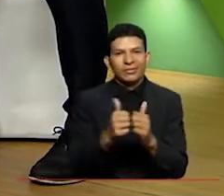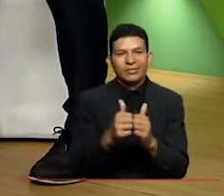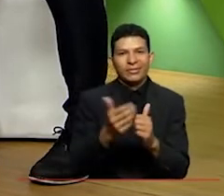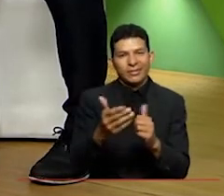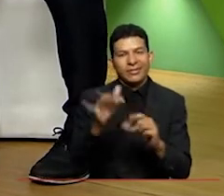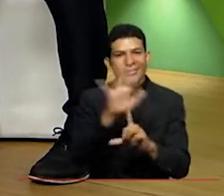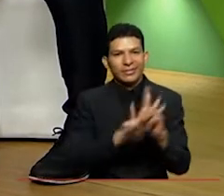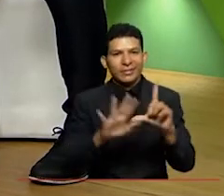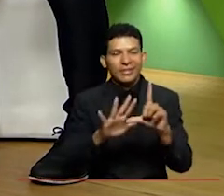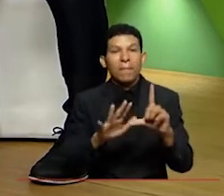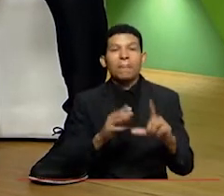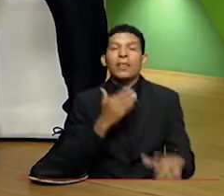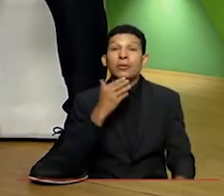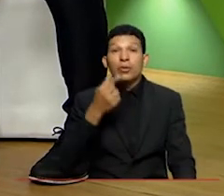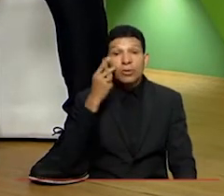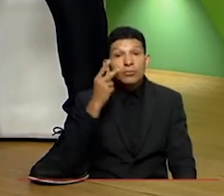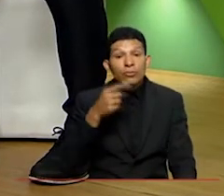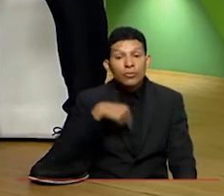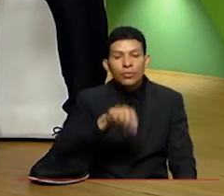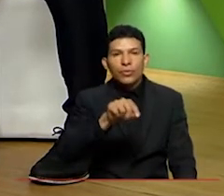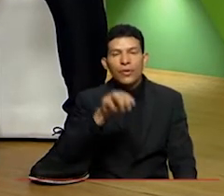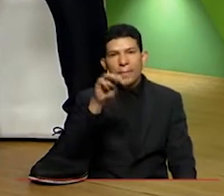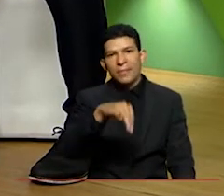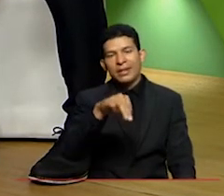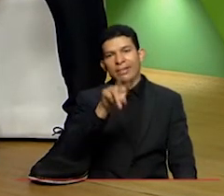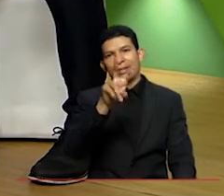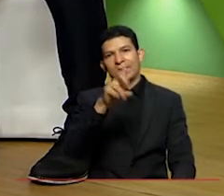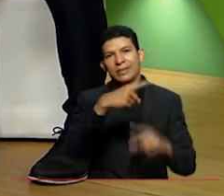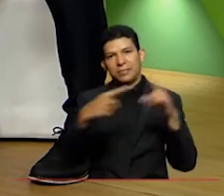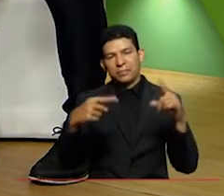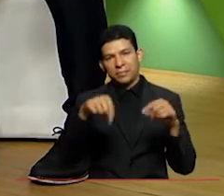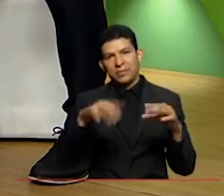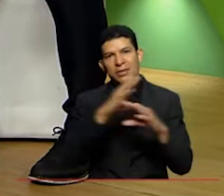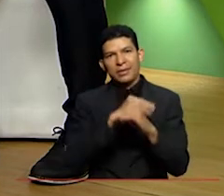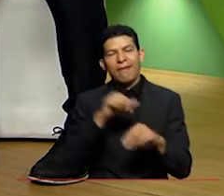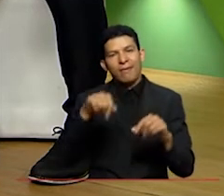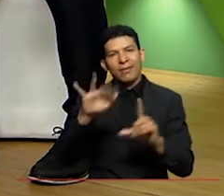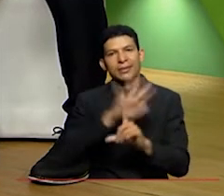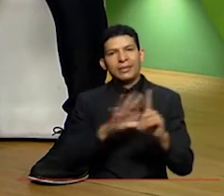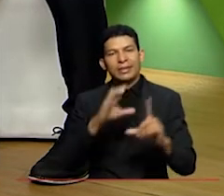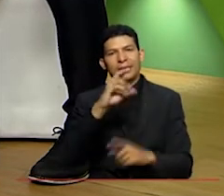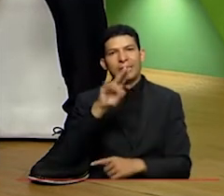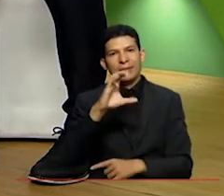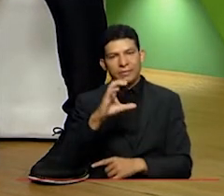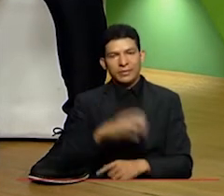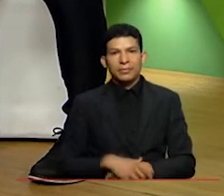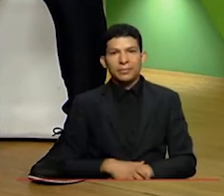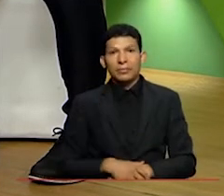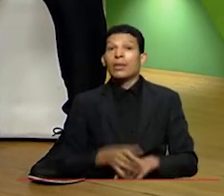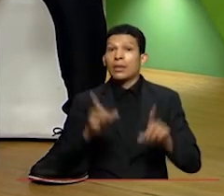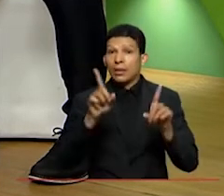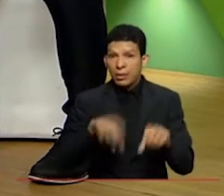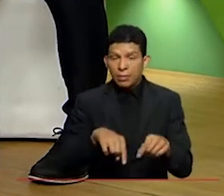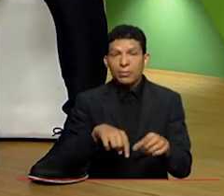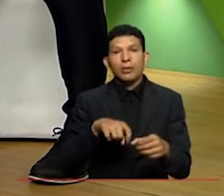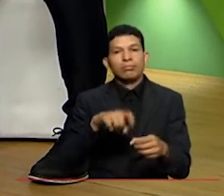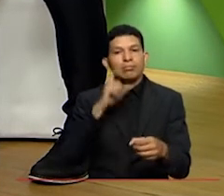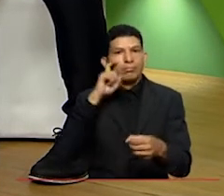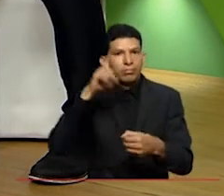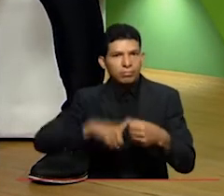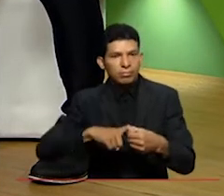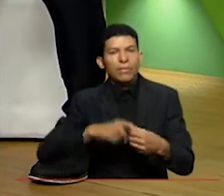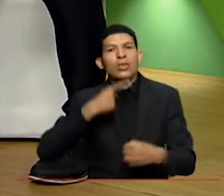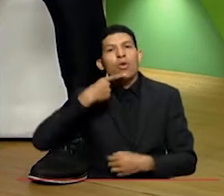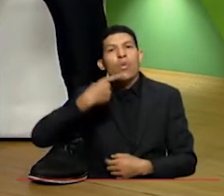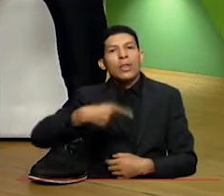recuerden que nos vemos el próximo martes a las 7 y 30 de la noche aquí en el informativo de la cvc también pueden seguirnos en cuentos verdes